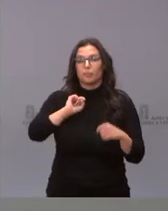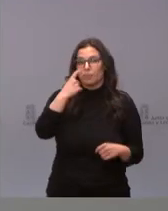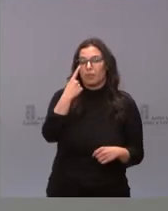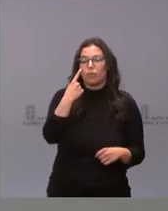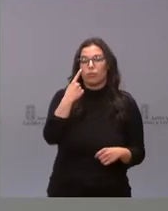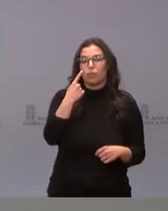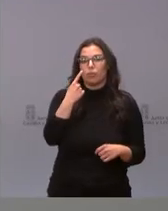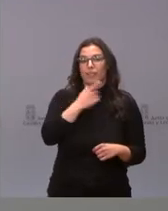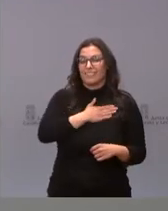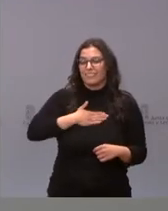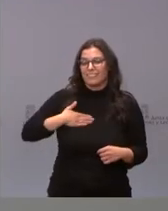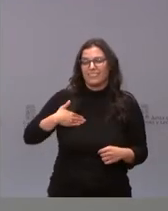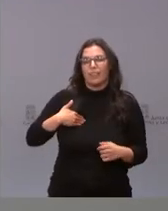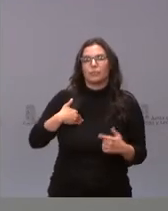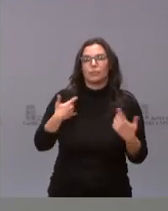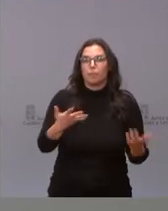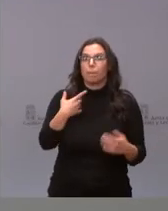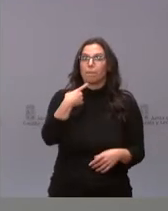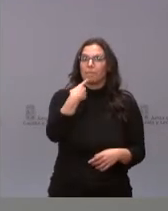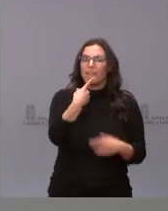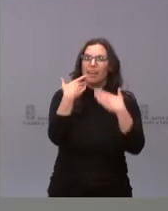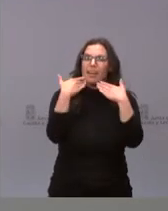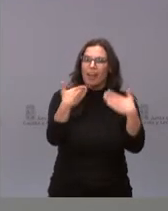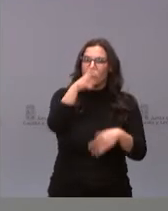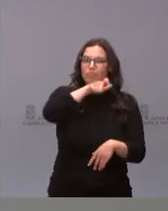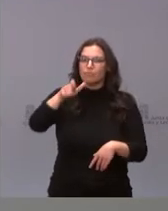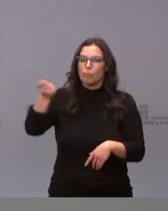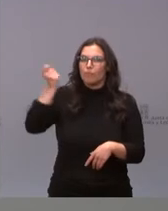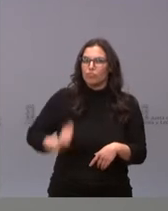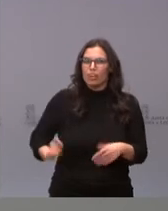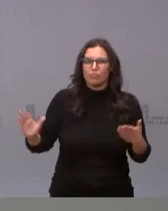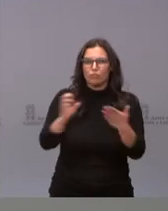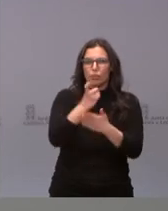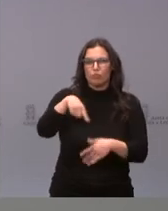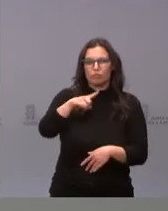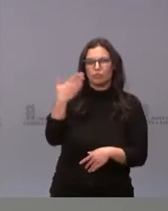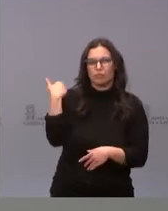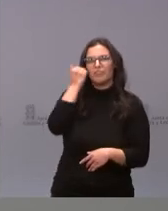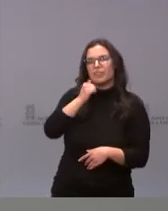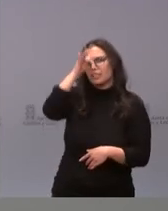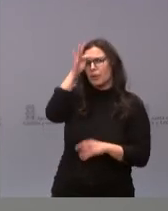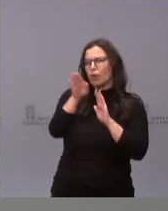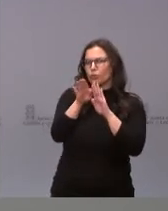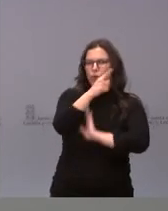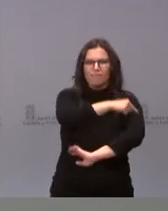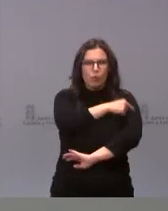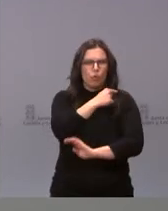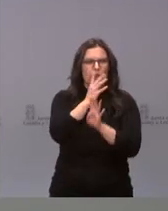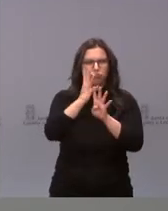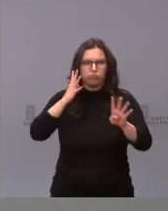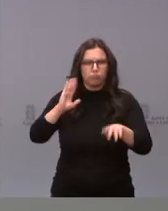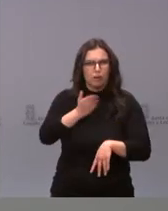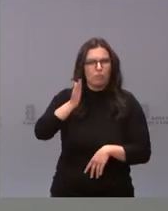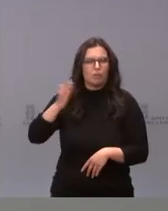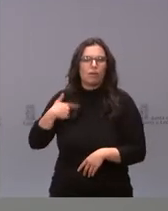deseo es agradecer a todos los profesionales que durante este fin de semana han continuado inmunizando a nuestra población y a todas las